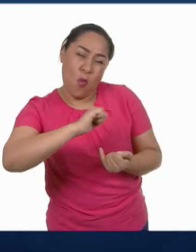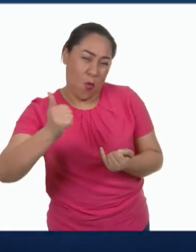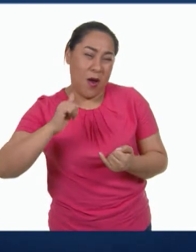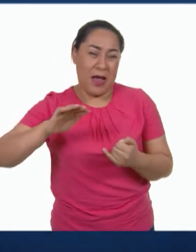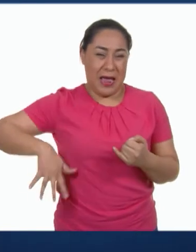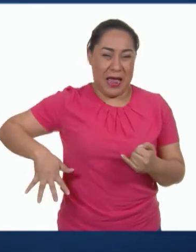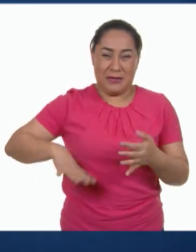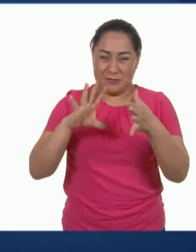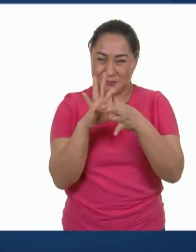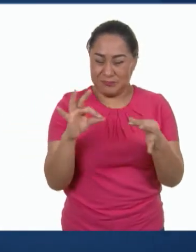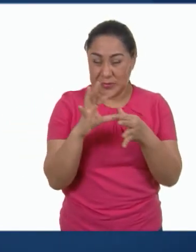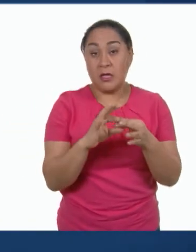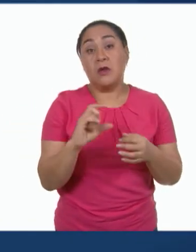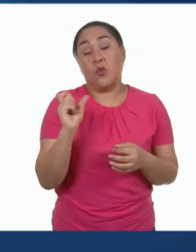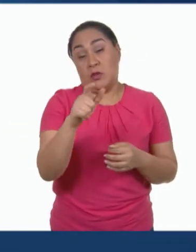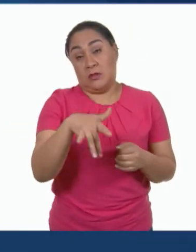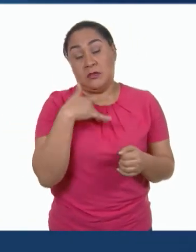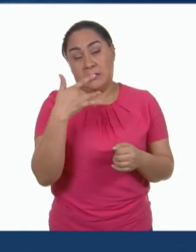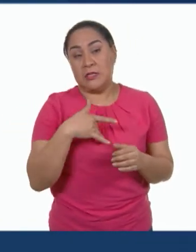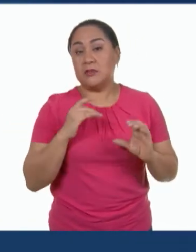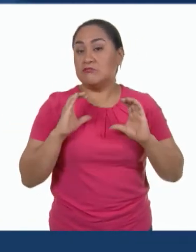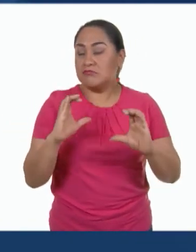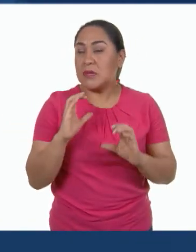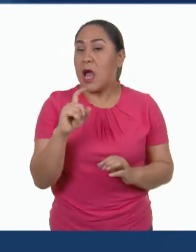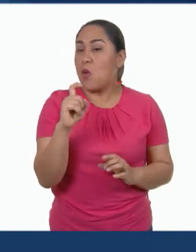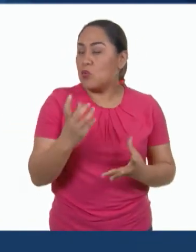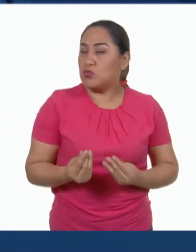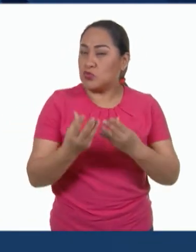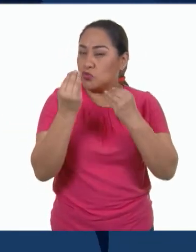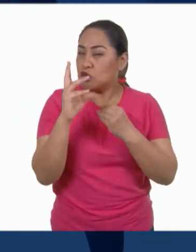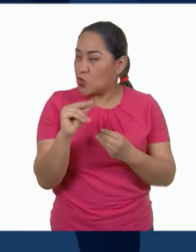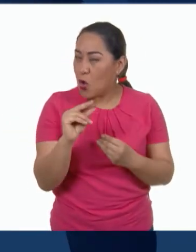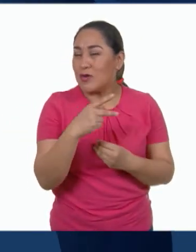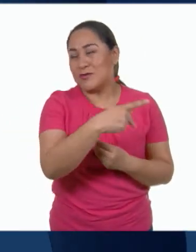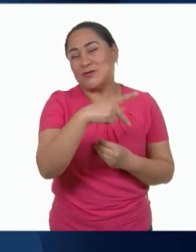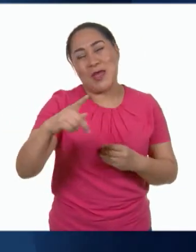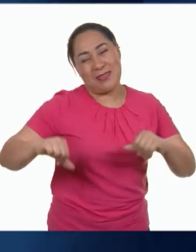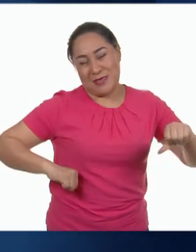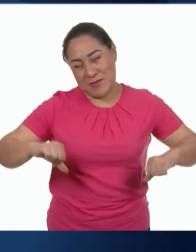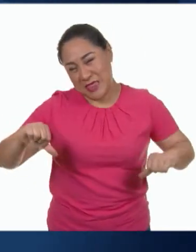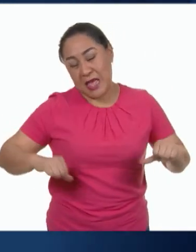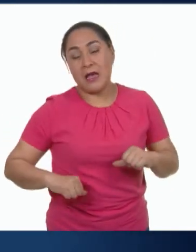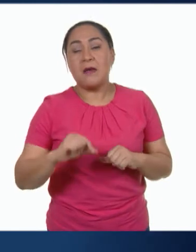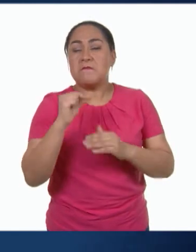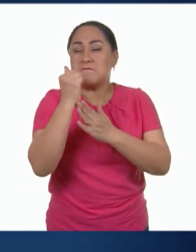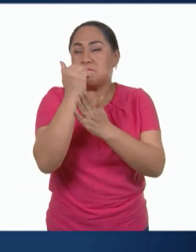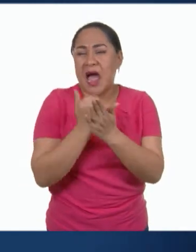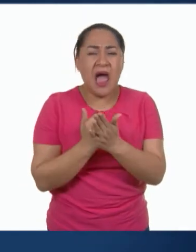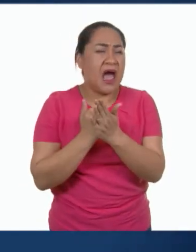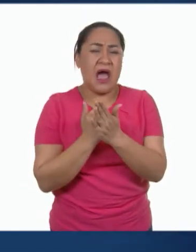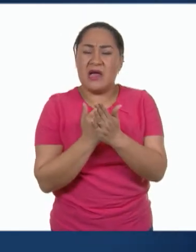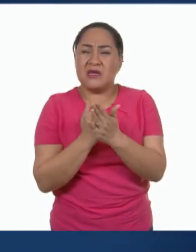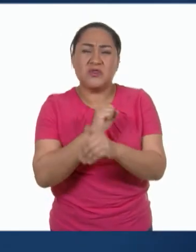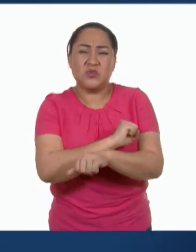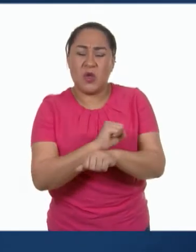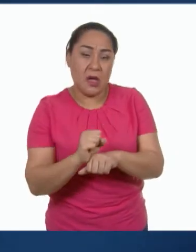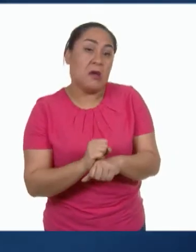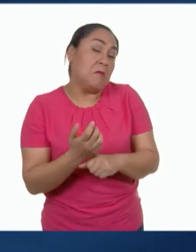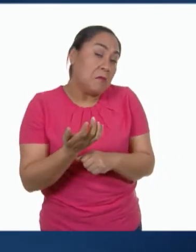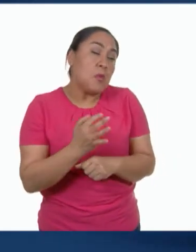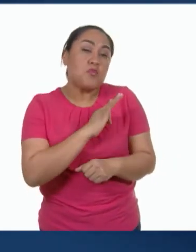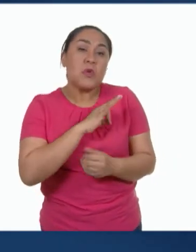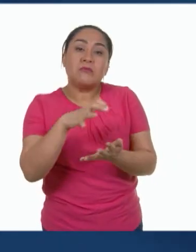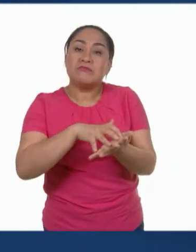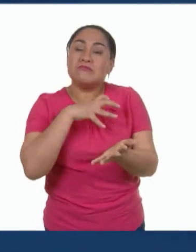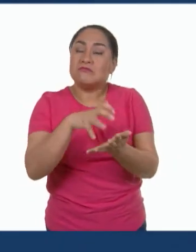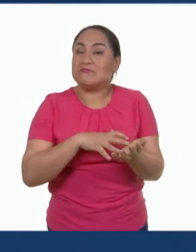mencionado, cuando moderamos nuestro empleo de agua y nuestras actividades cotidianas, al mínimo indispensable, podemos ver un